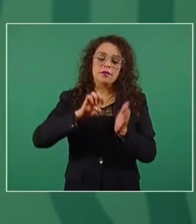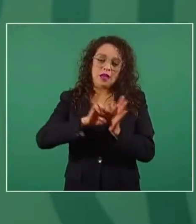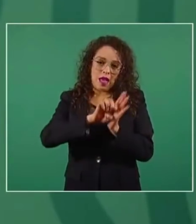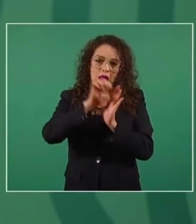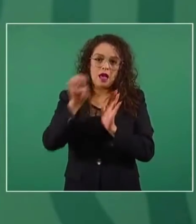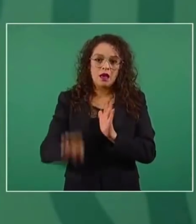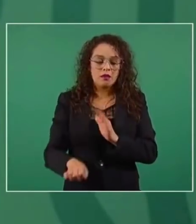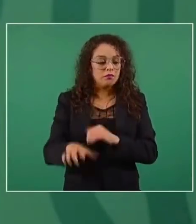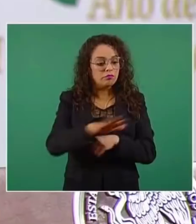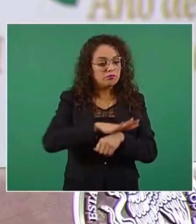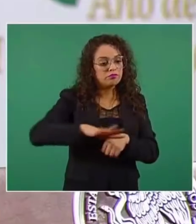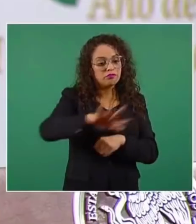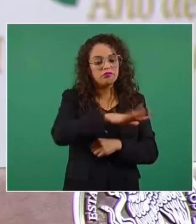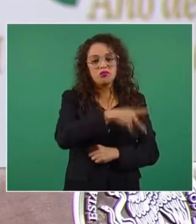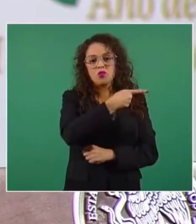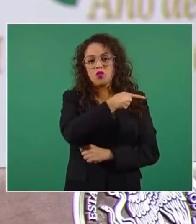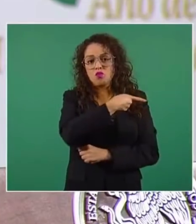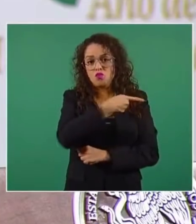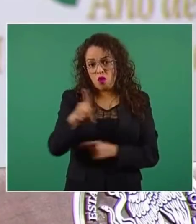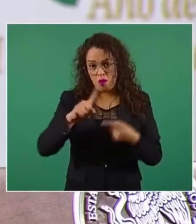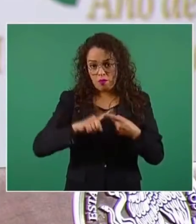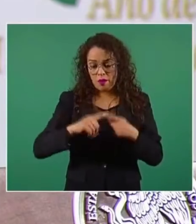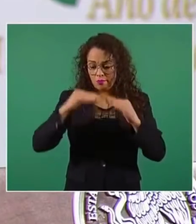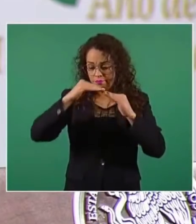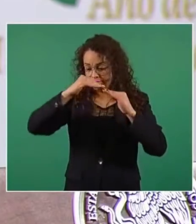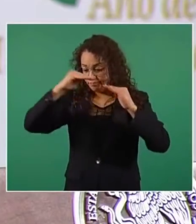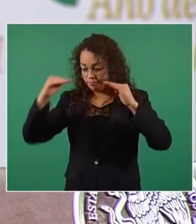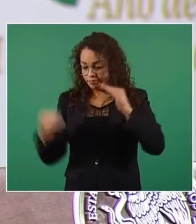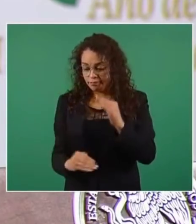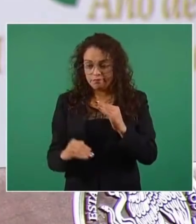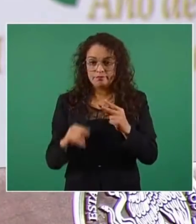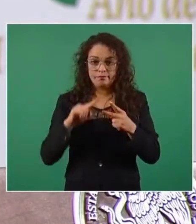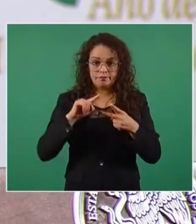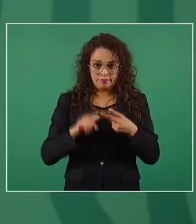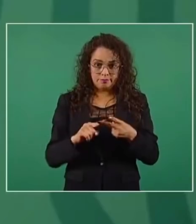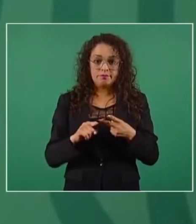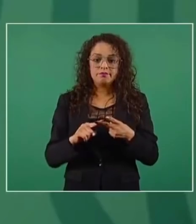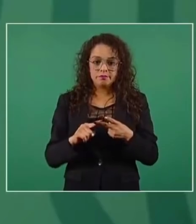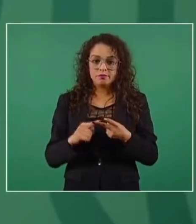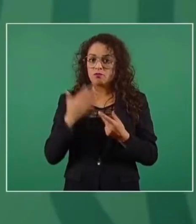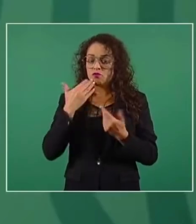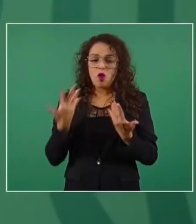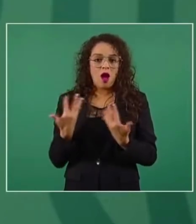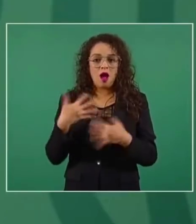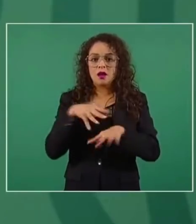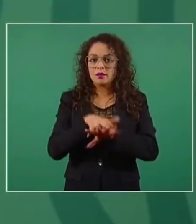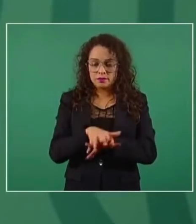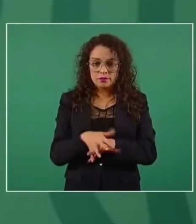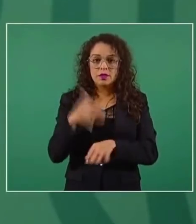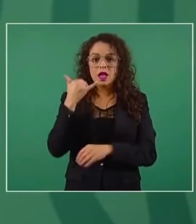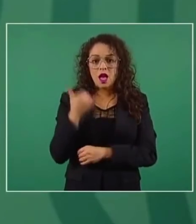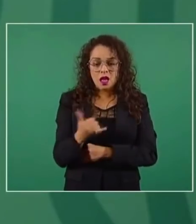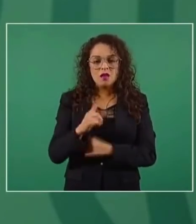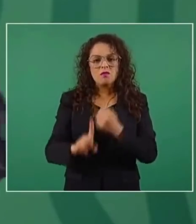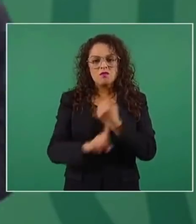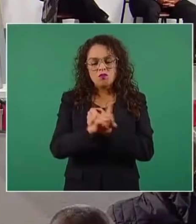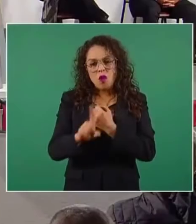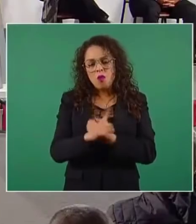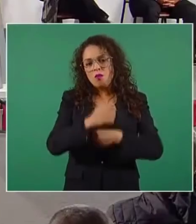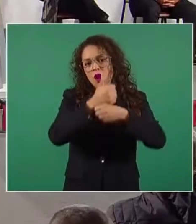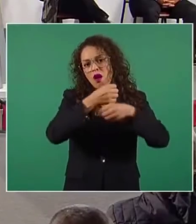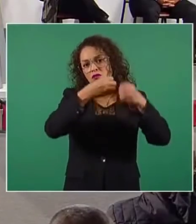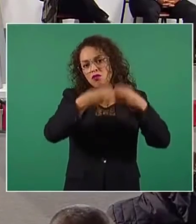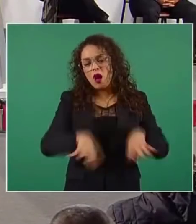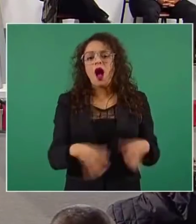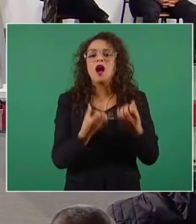la desigualdad, la exclusión y la violencia social. Le entrego, señor presidente,